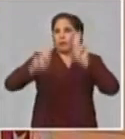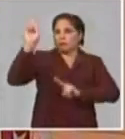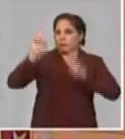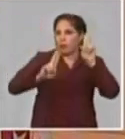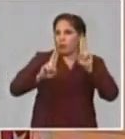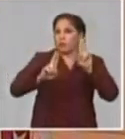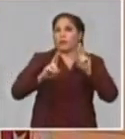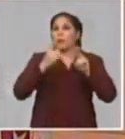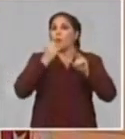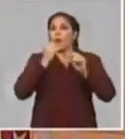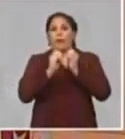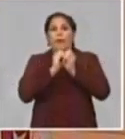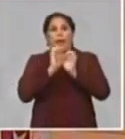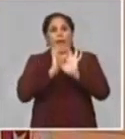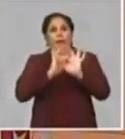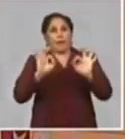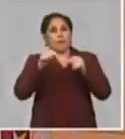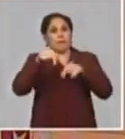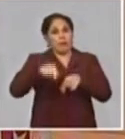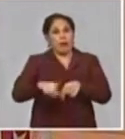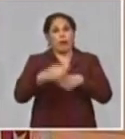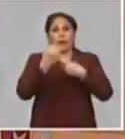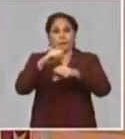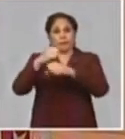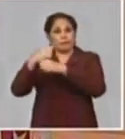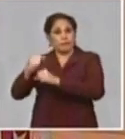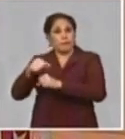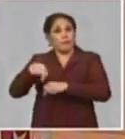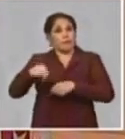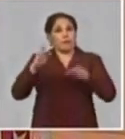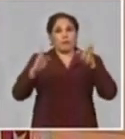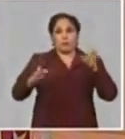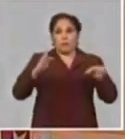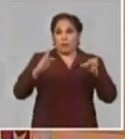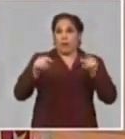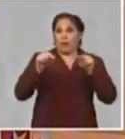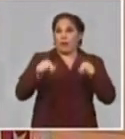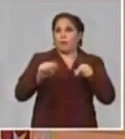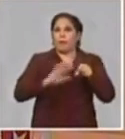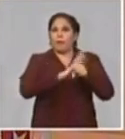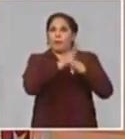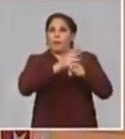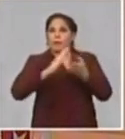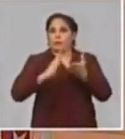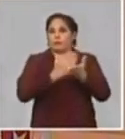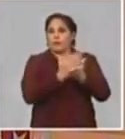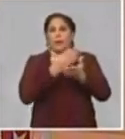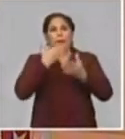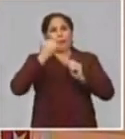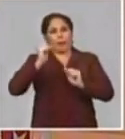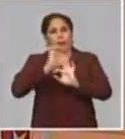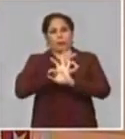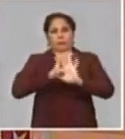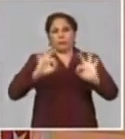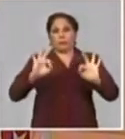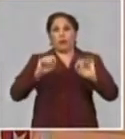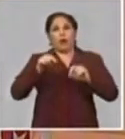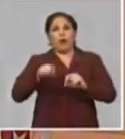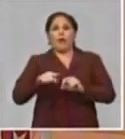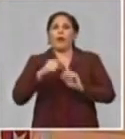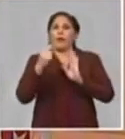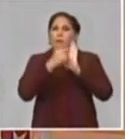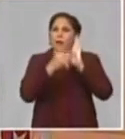medidas higiénico-sanitarias que han establecido en el país para poder prestar el servicio en las mejores condiciones. Me voy